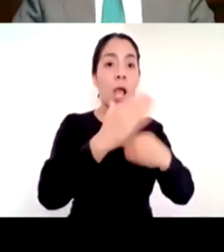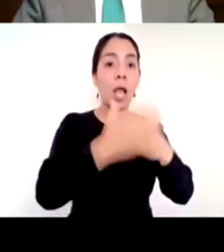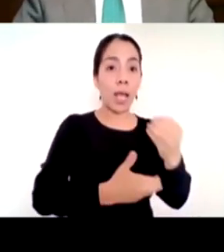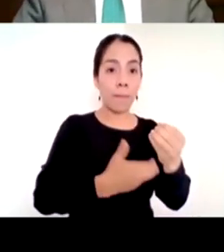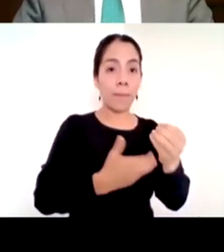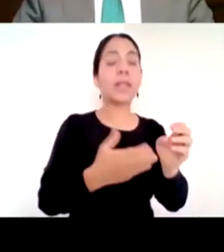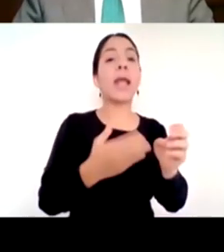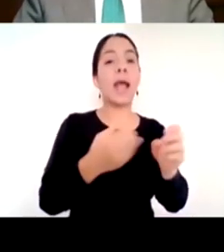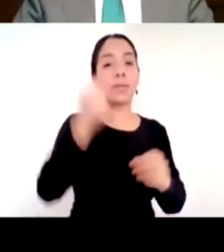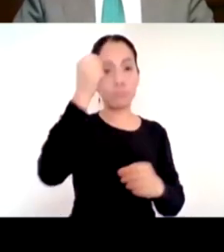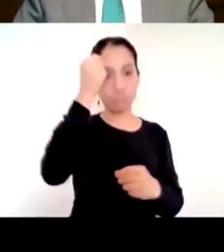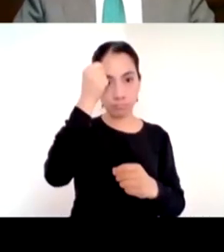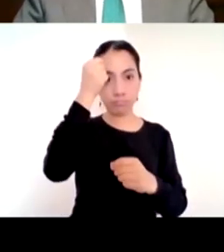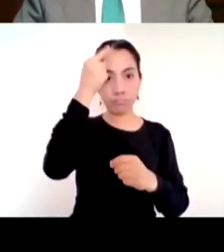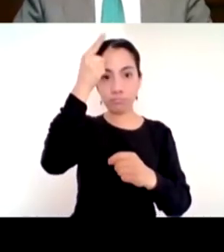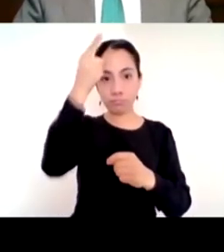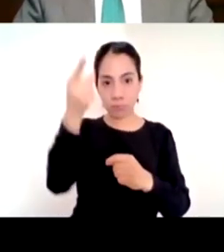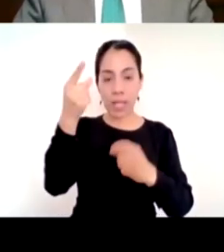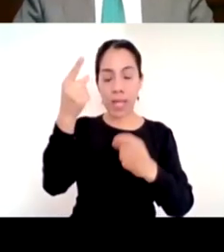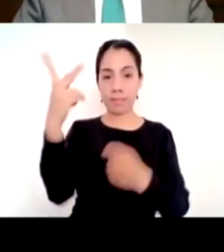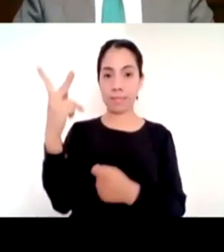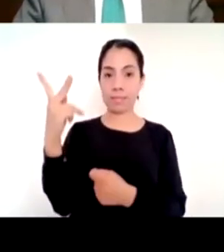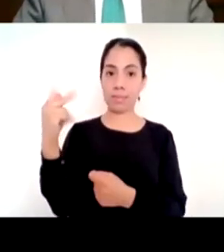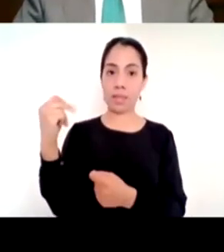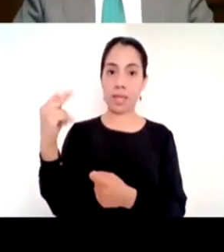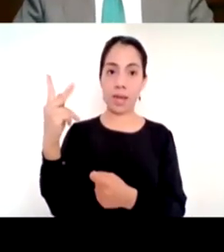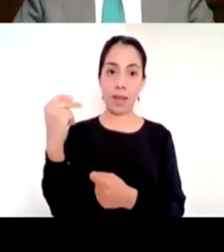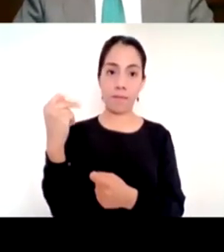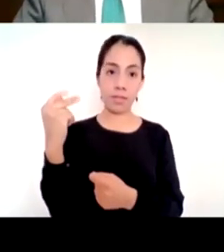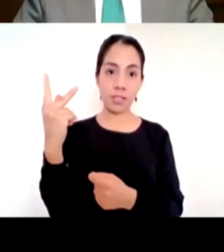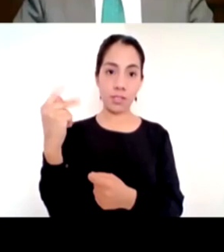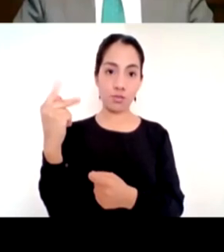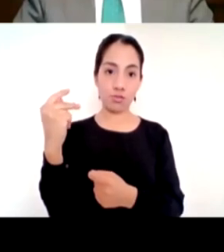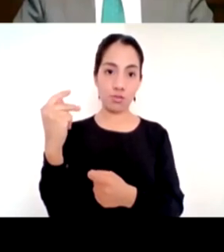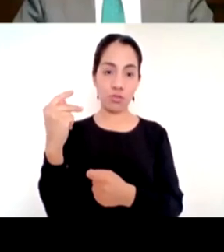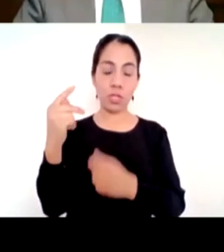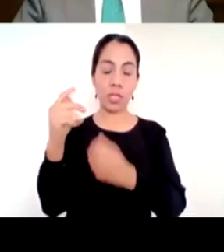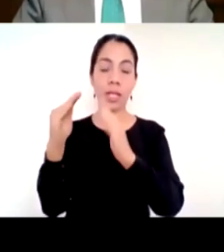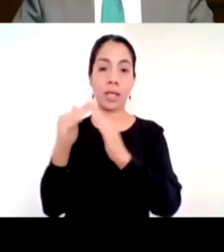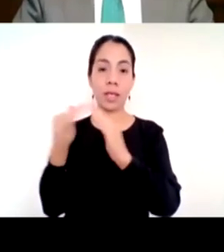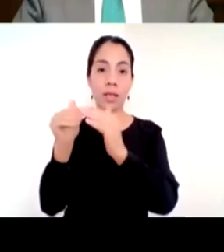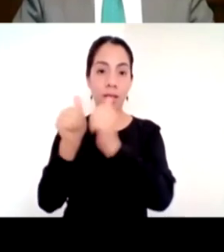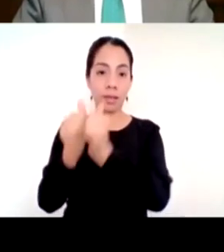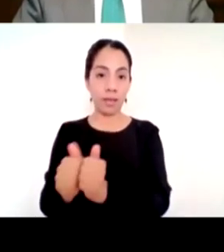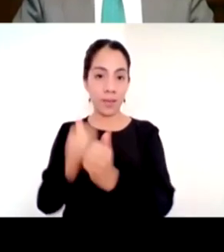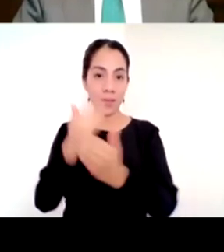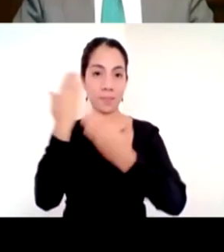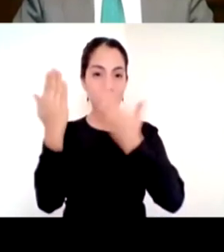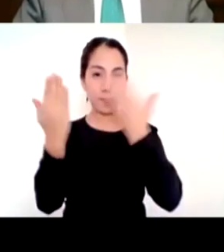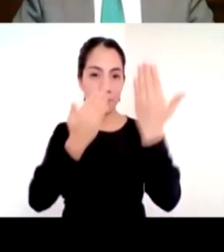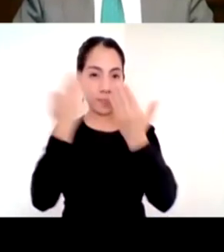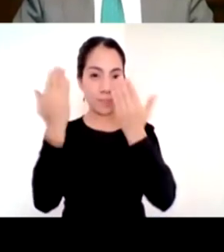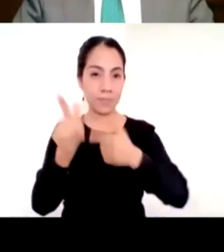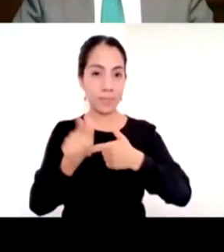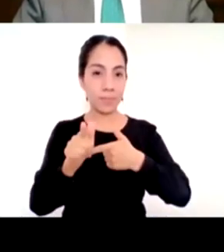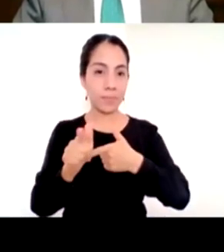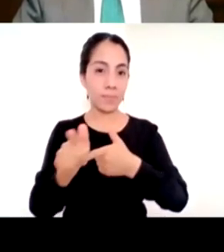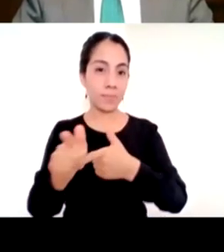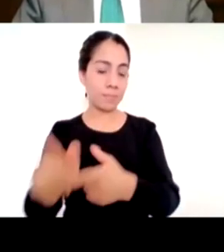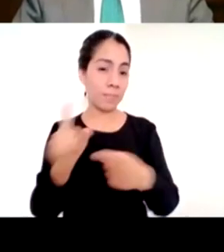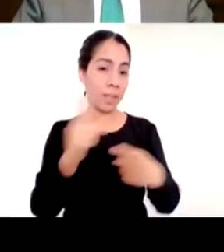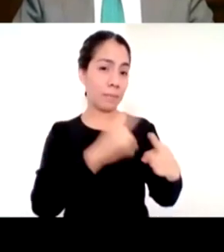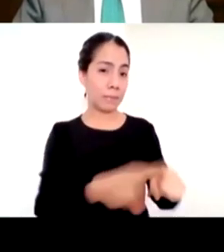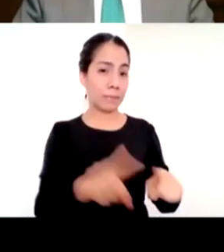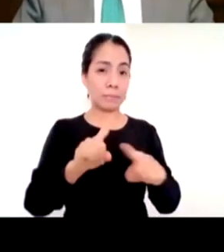y las autoridades locales. Es increíble que se hayan producido esta cantidad de programas y libros